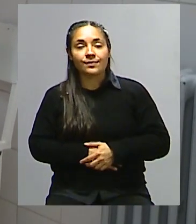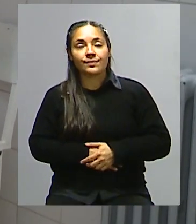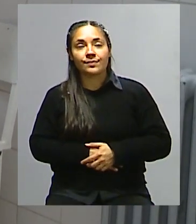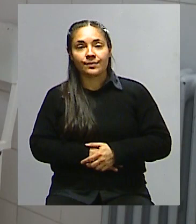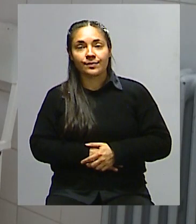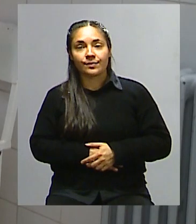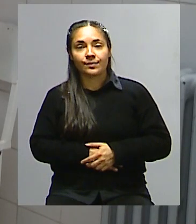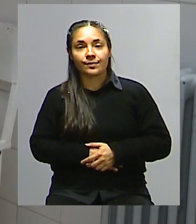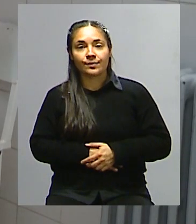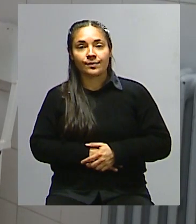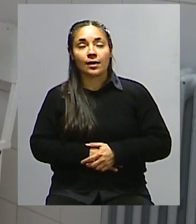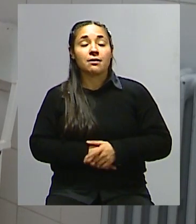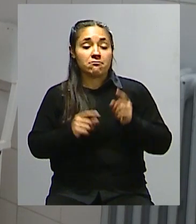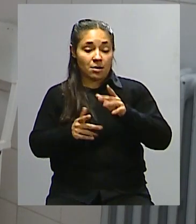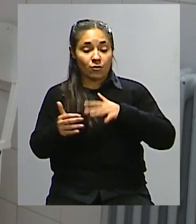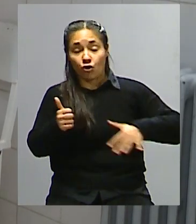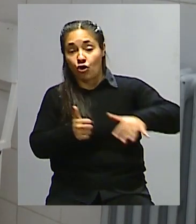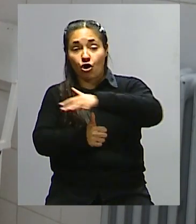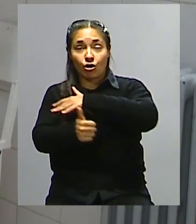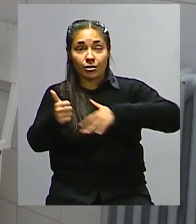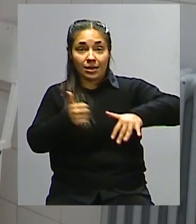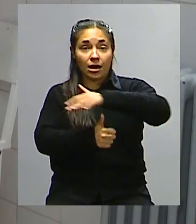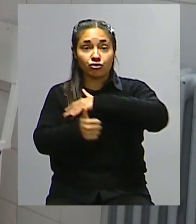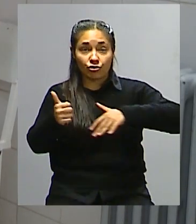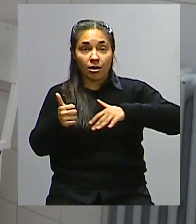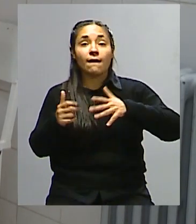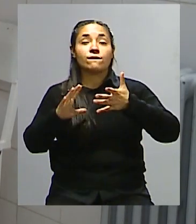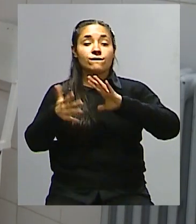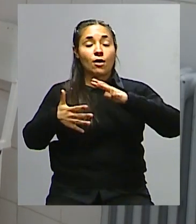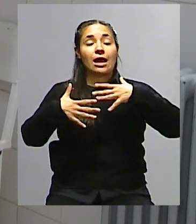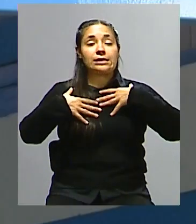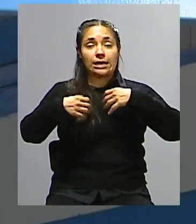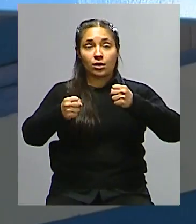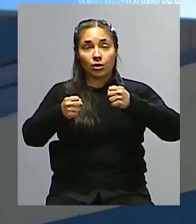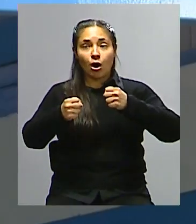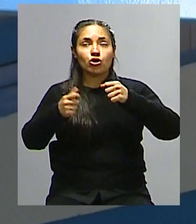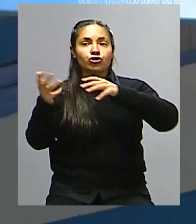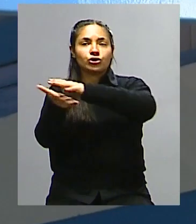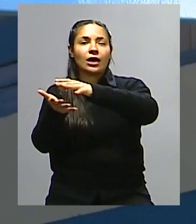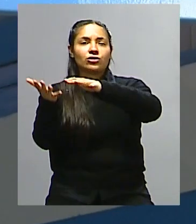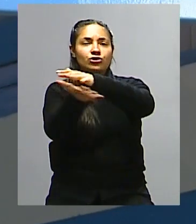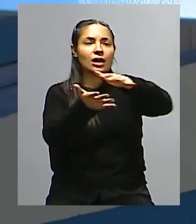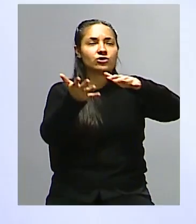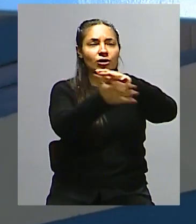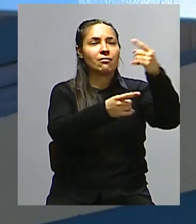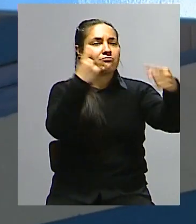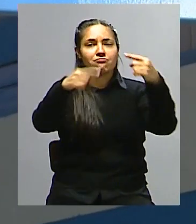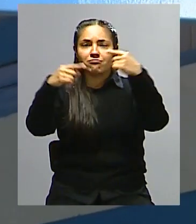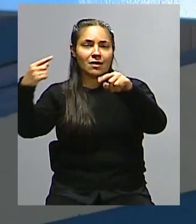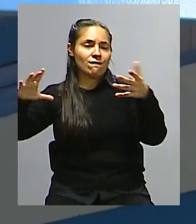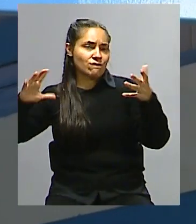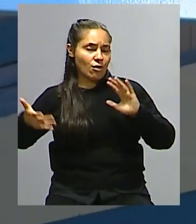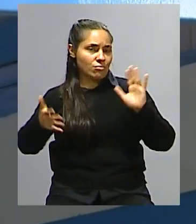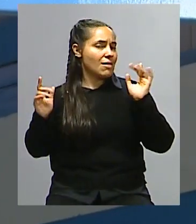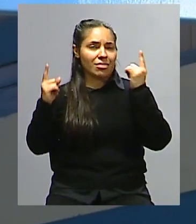en ese contexto, digamos, los sistemas sanitarios, cada sociedad lo ha organizado de distintas maneras. En el mundo, qué